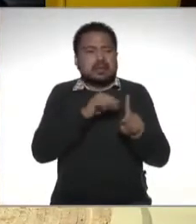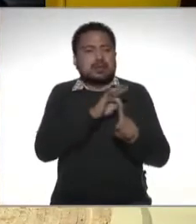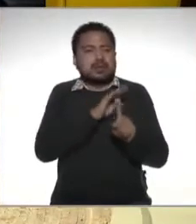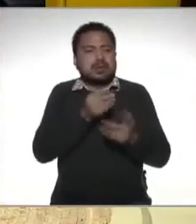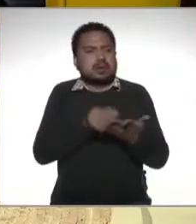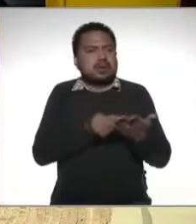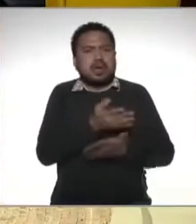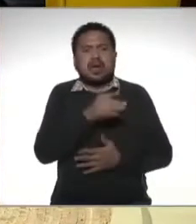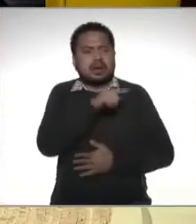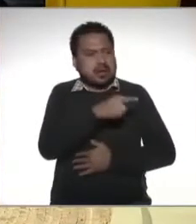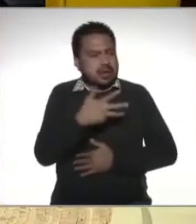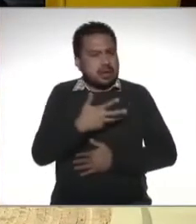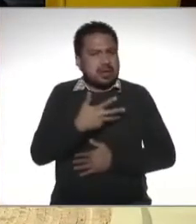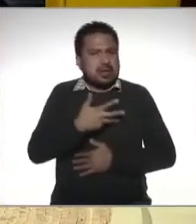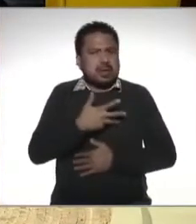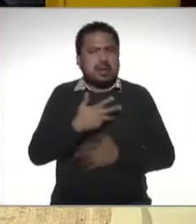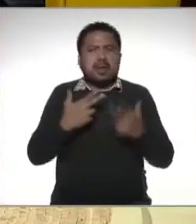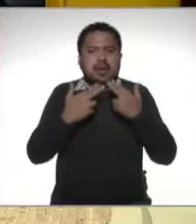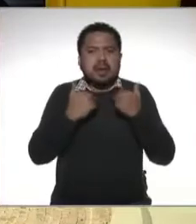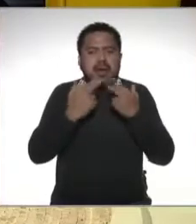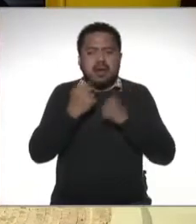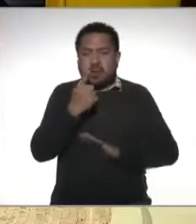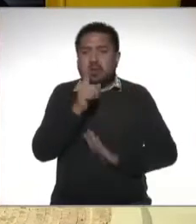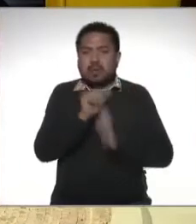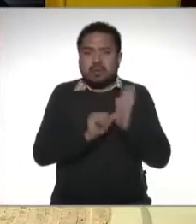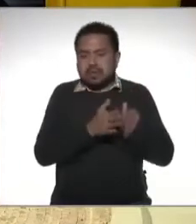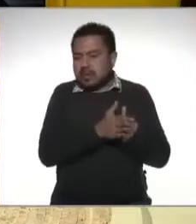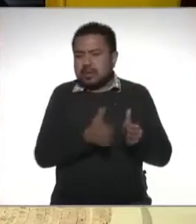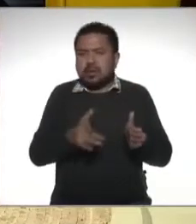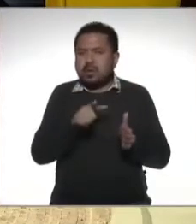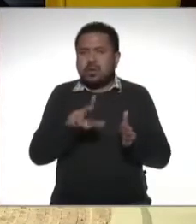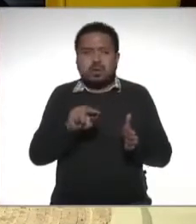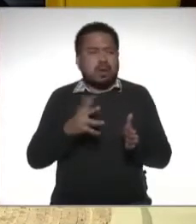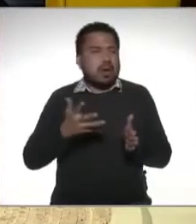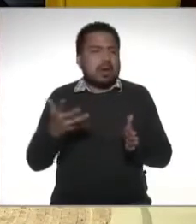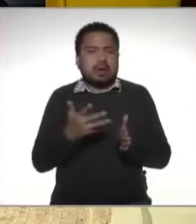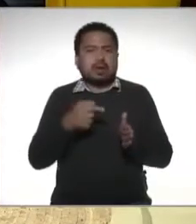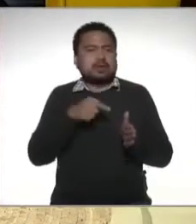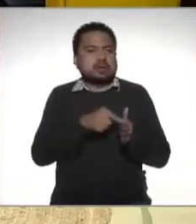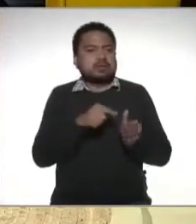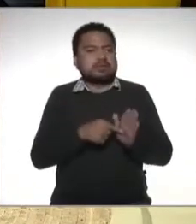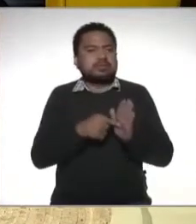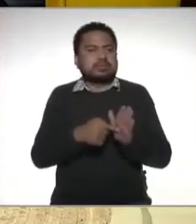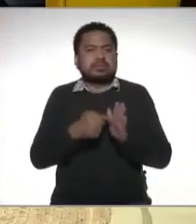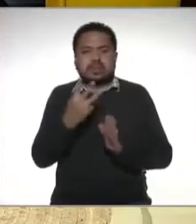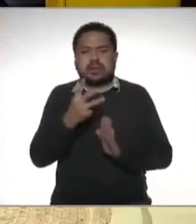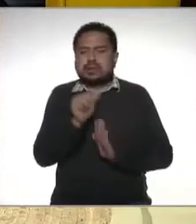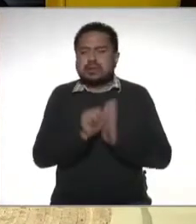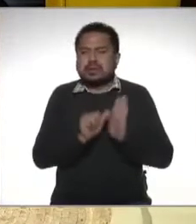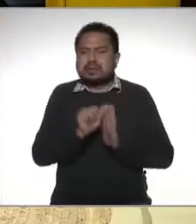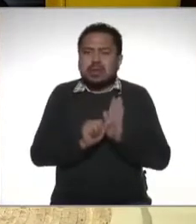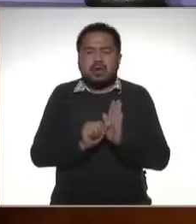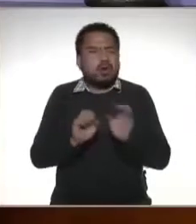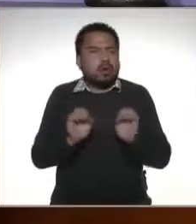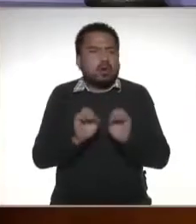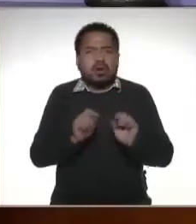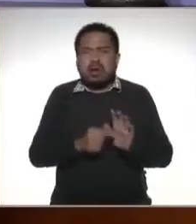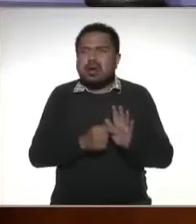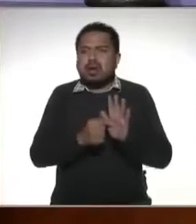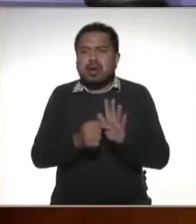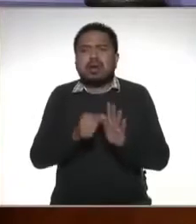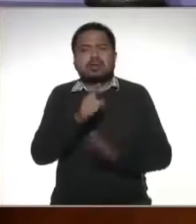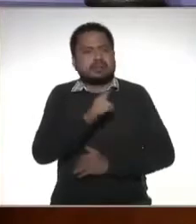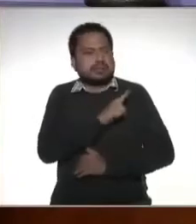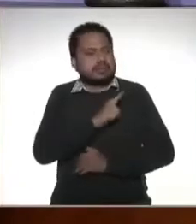a salir le va a decir tienes la declaración de tal mes que no la has cumplido tienes esta declaración bimestral que no has cumplido le va a decir